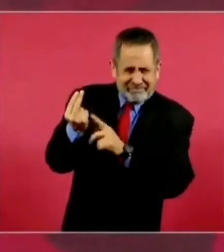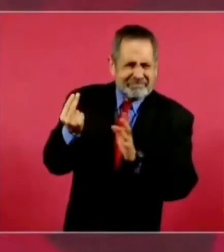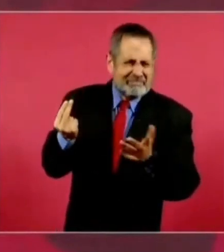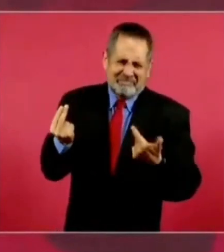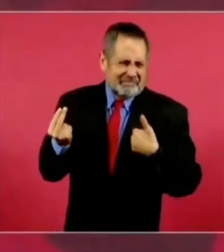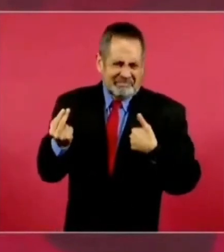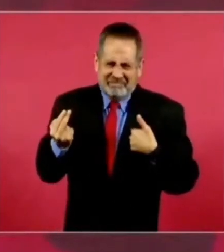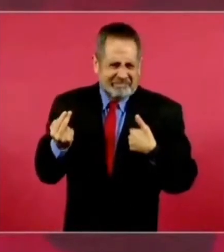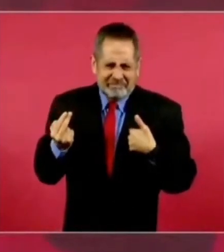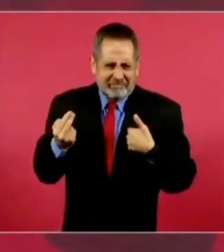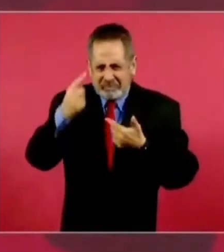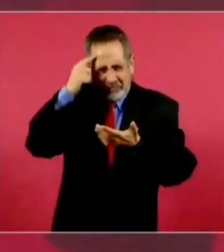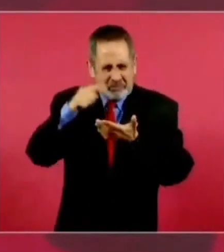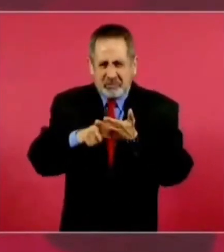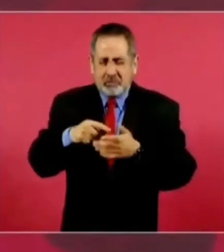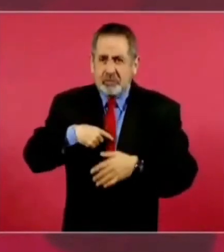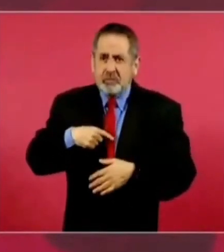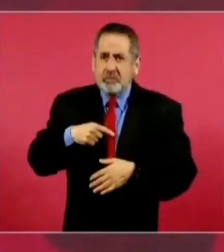No creo en eso.